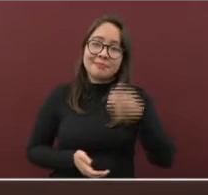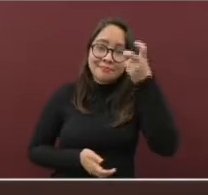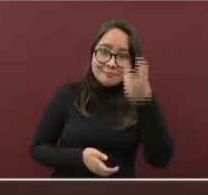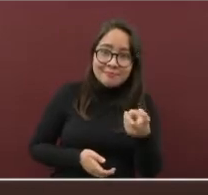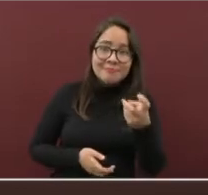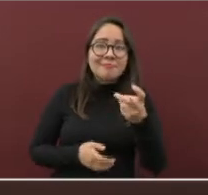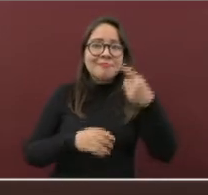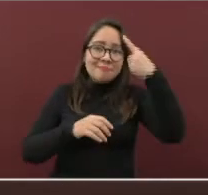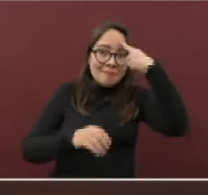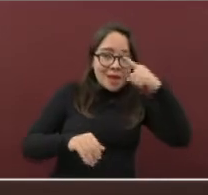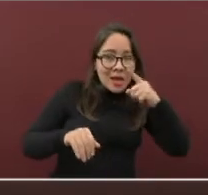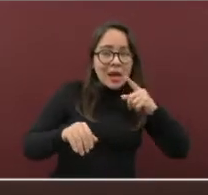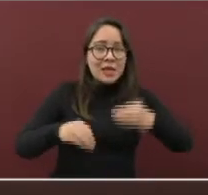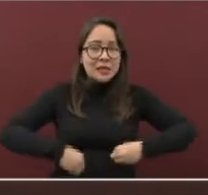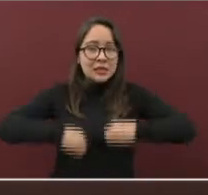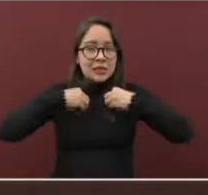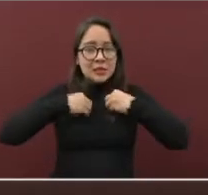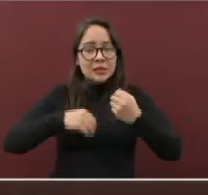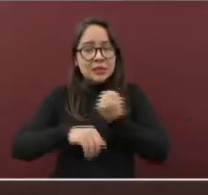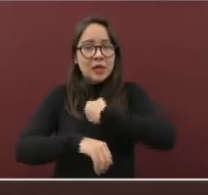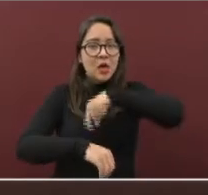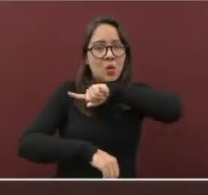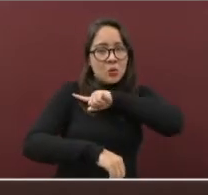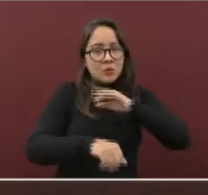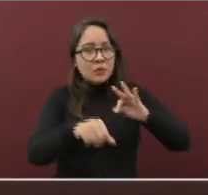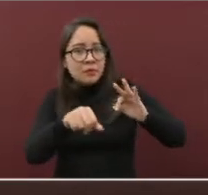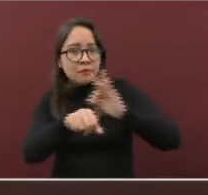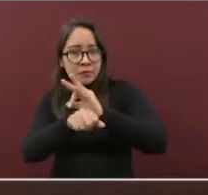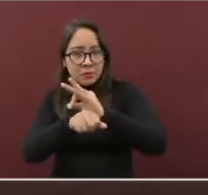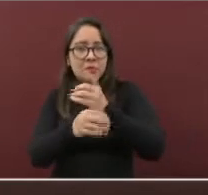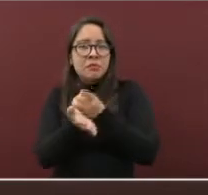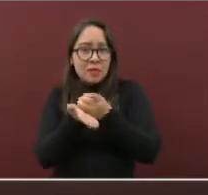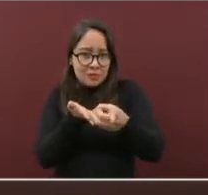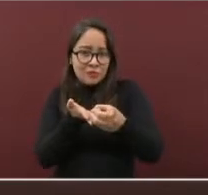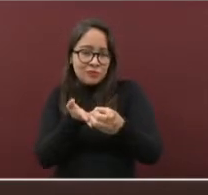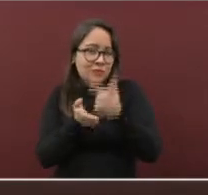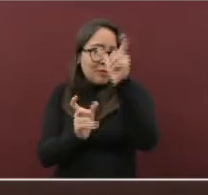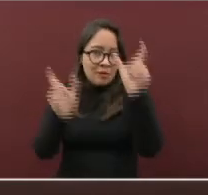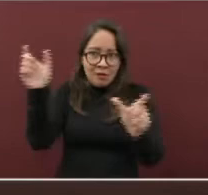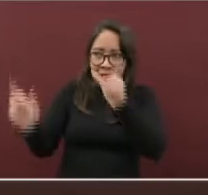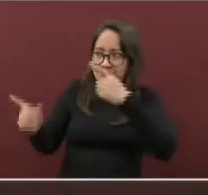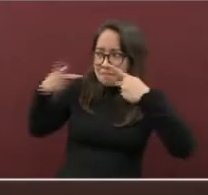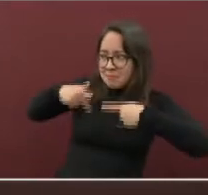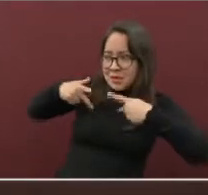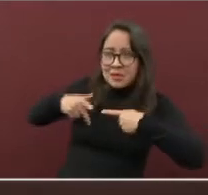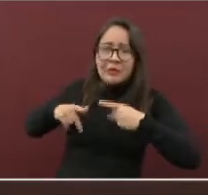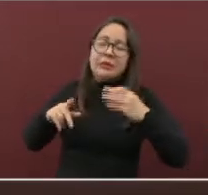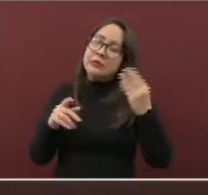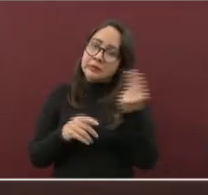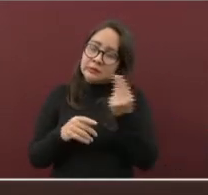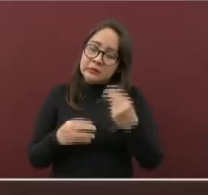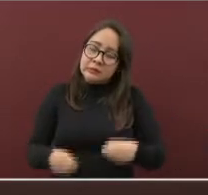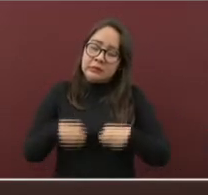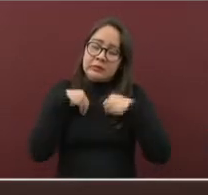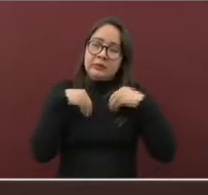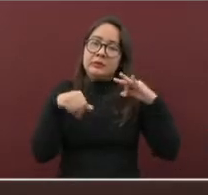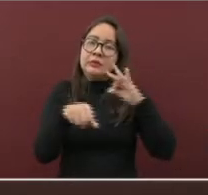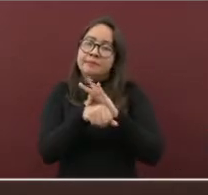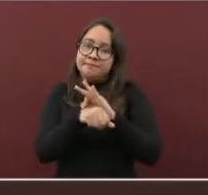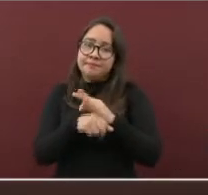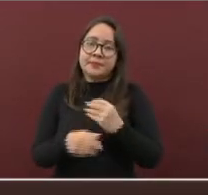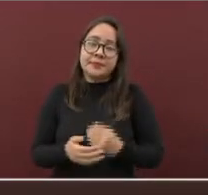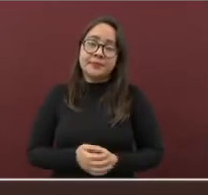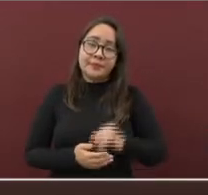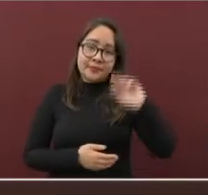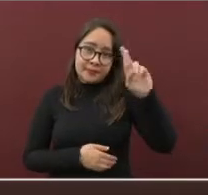los derechos a la salud, a la vida y a la integridad de cada veracruzana y veracruzano. Quiero